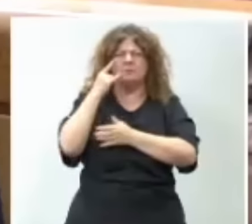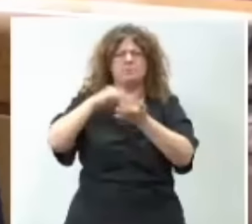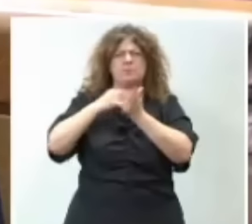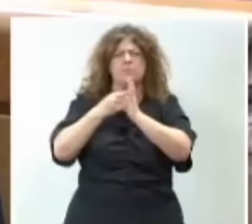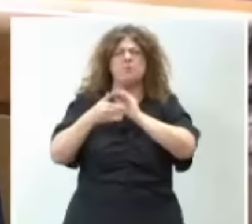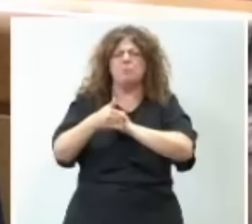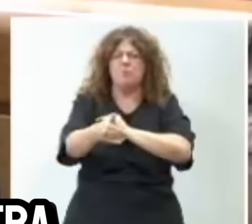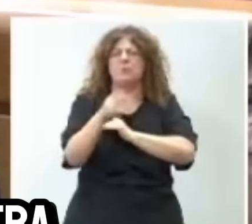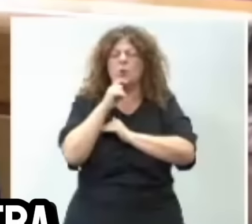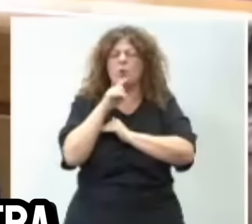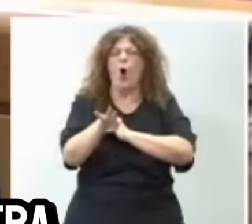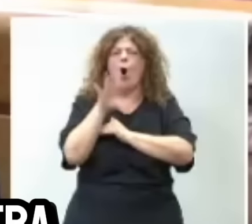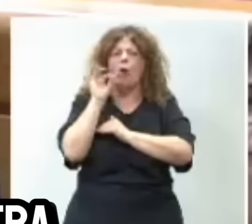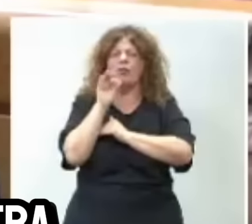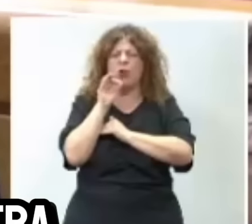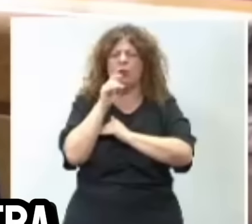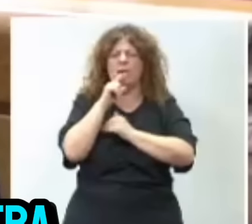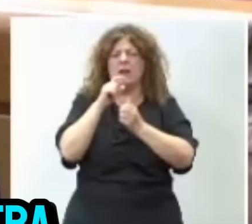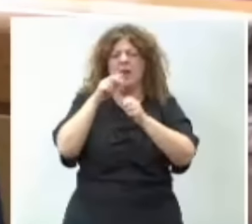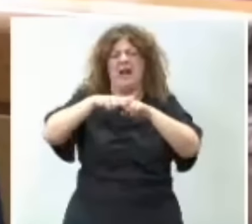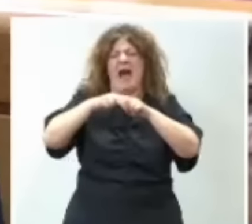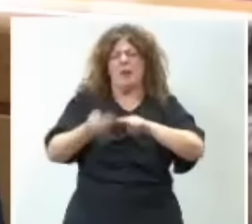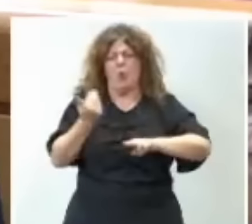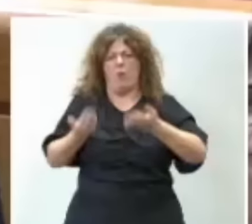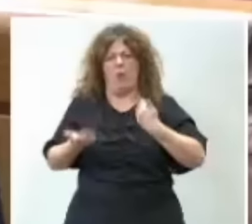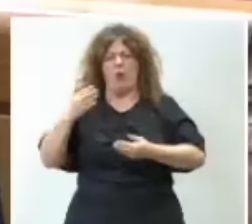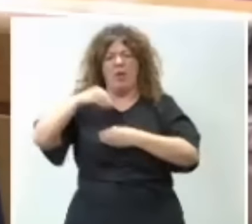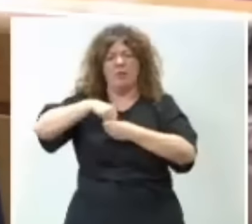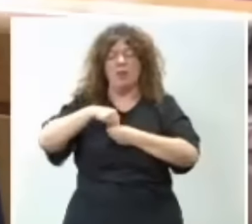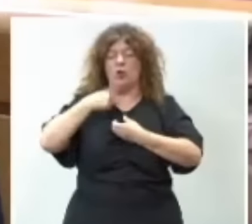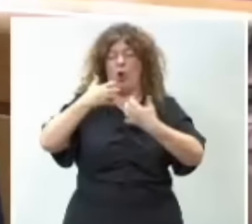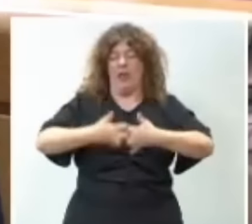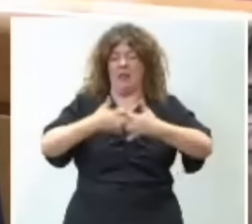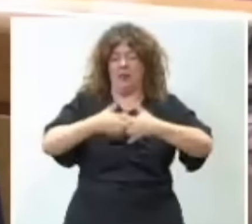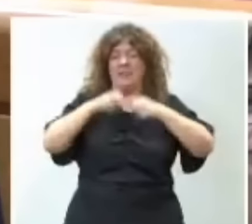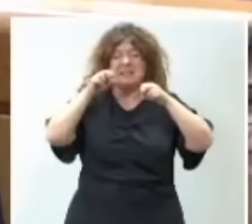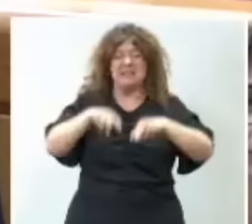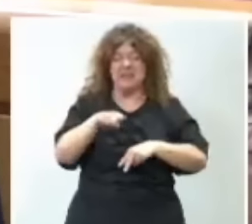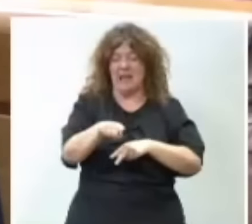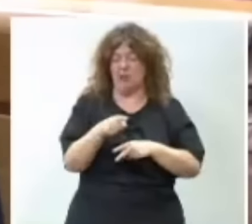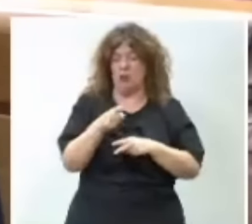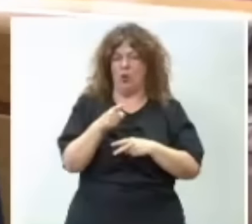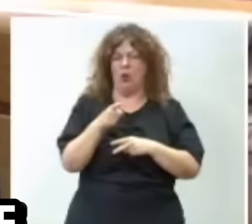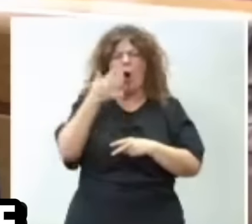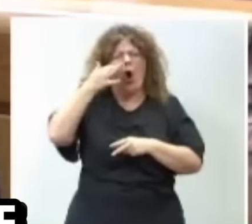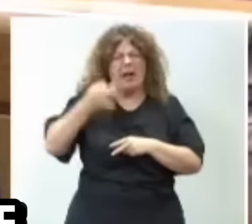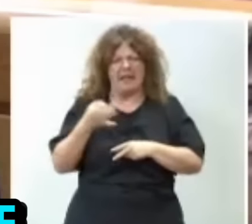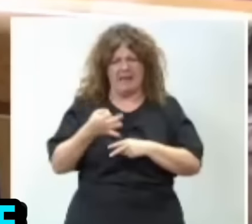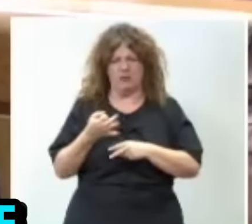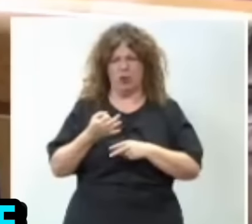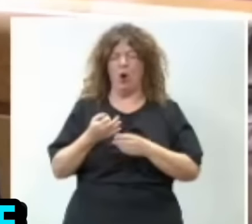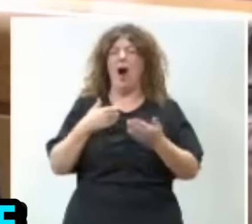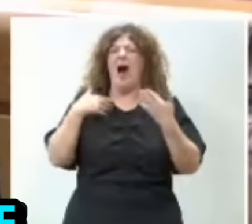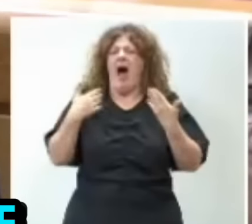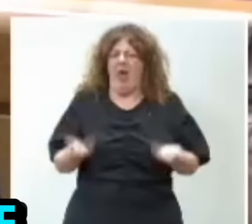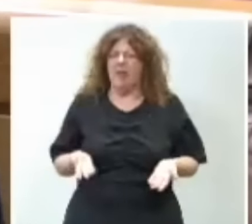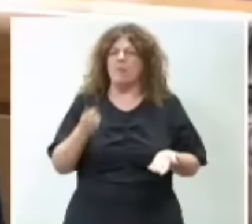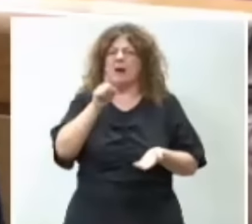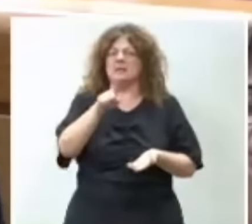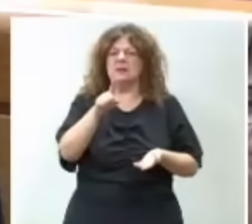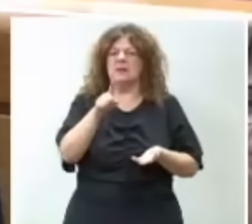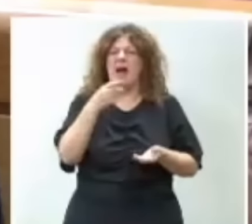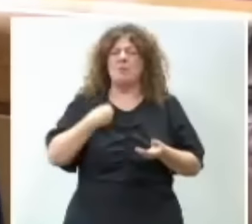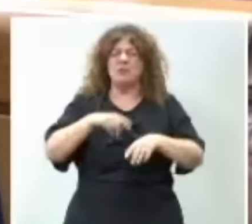la opción de descarbonización de nuestra industria sin que eso suponga ningún tipo de riesgo, así como simultáneamente